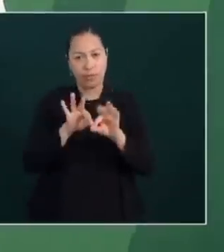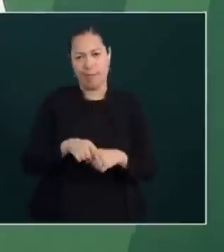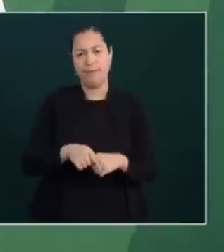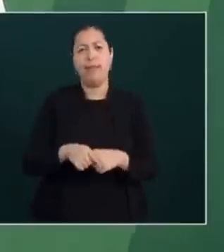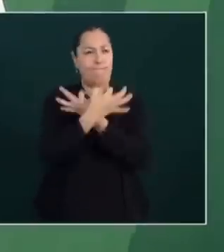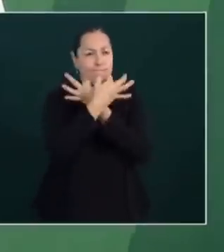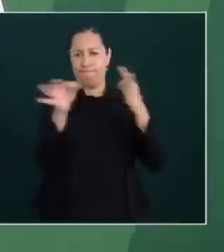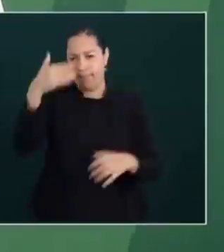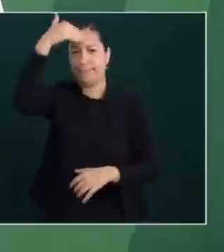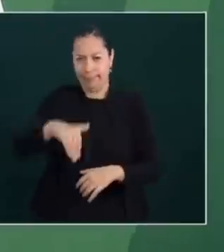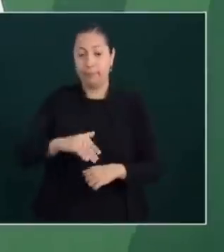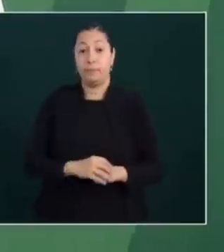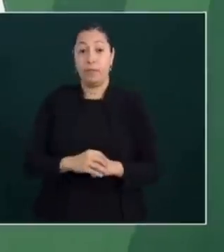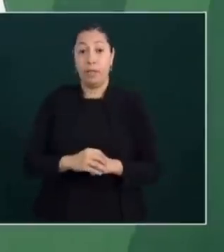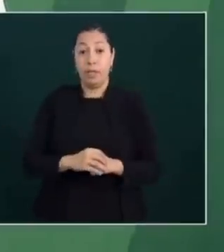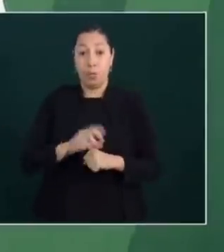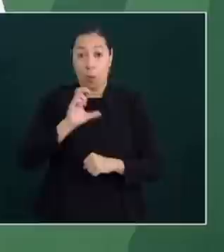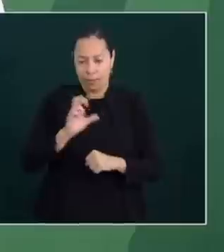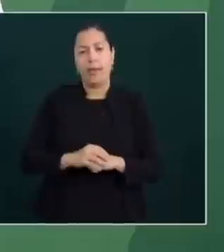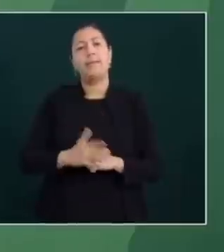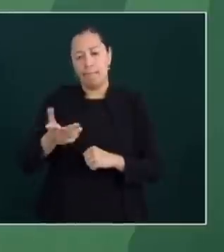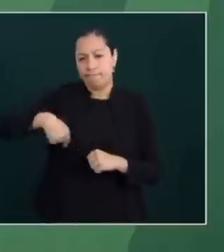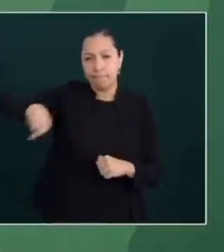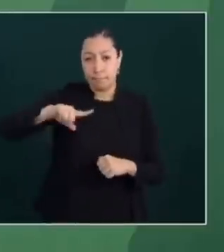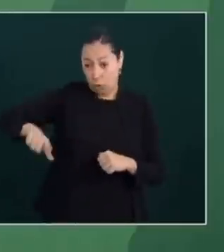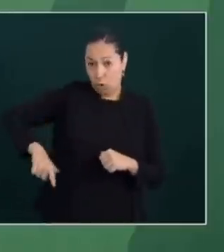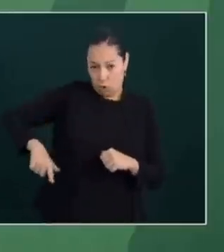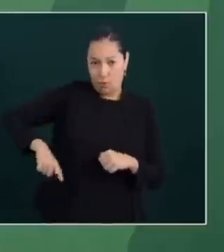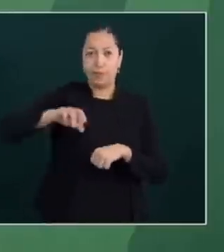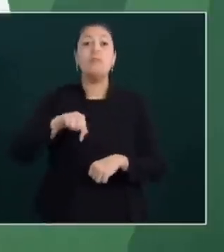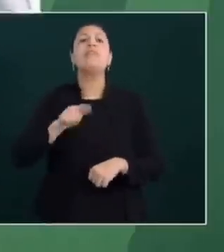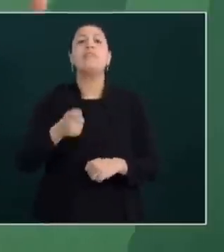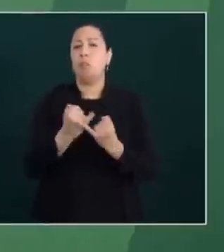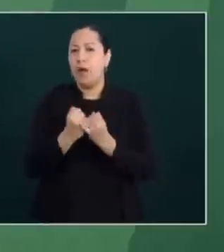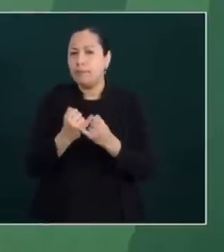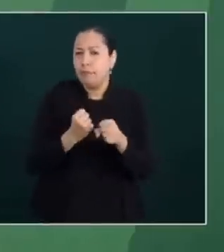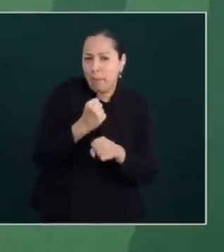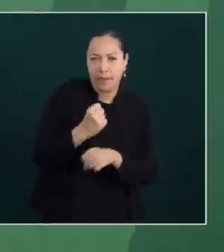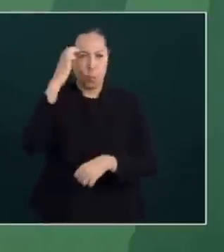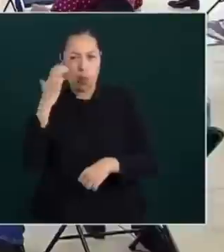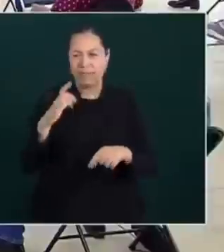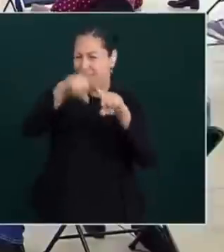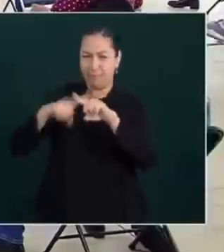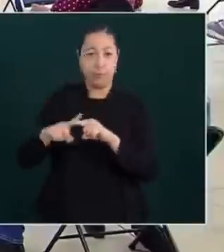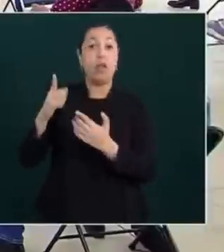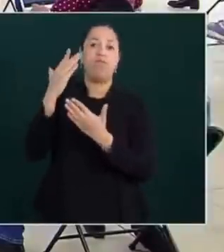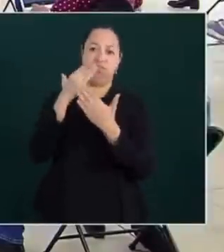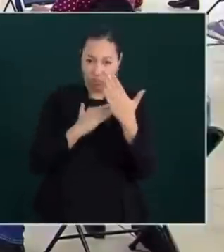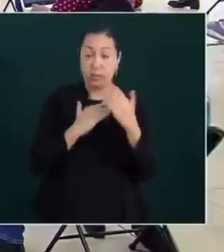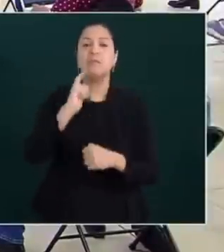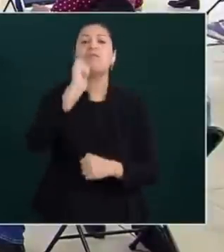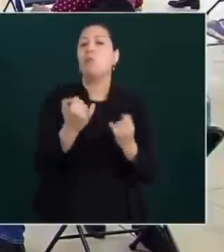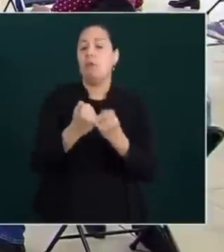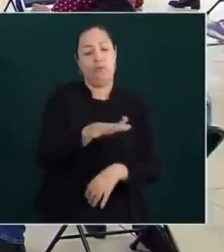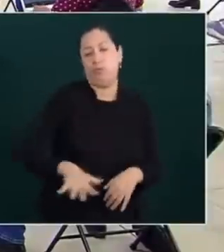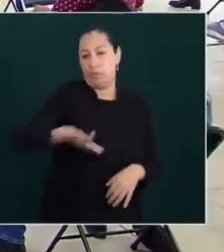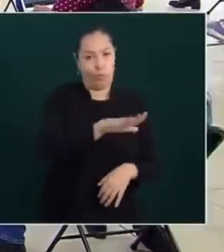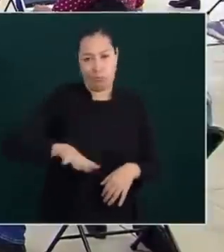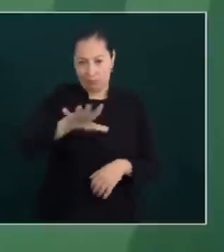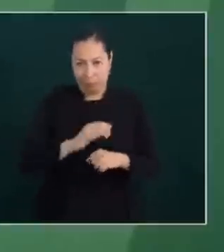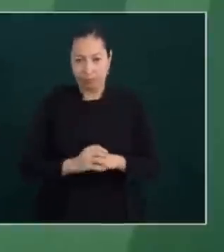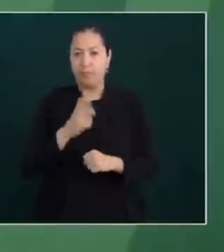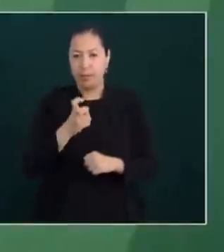sepa. Desde que estamos en el gobierno han bajado los delitos en general, del fuero federal y del fuero común. De todos los delitos.